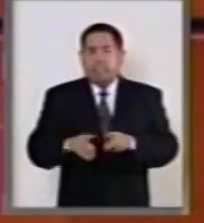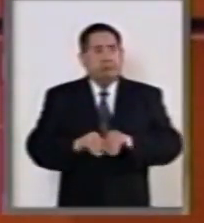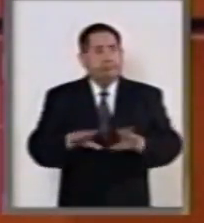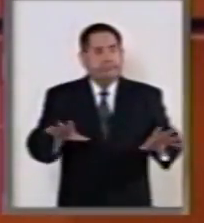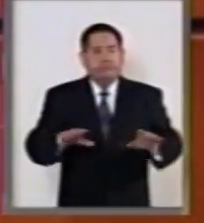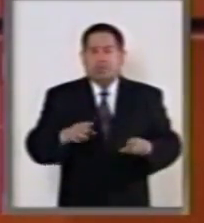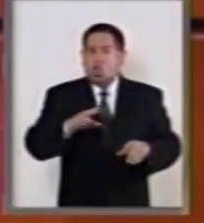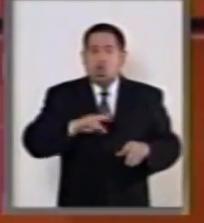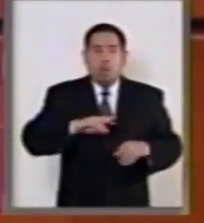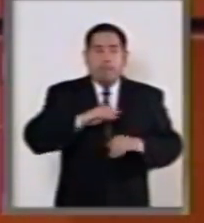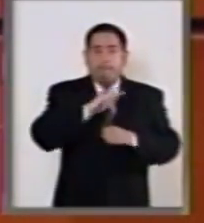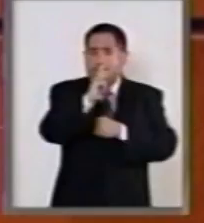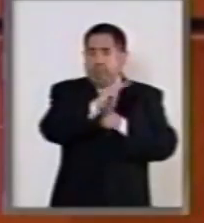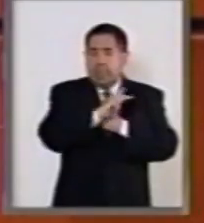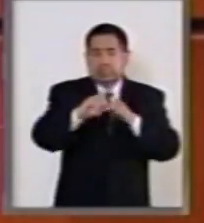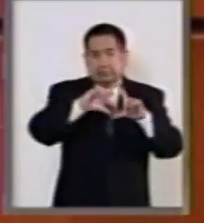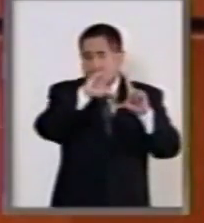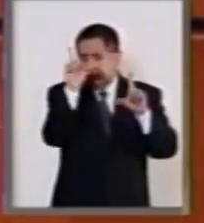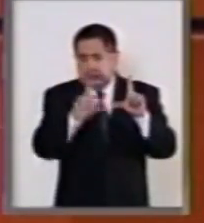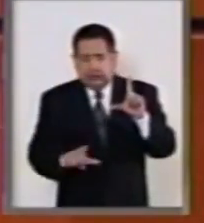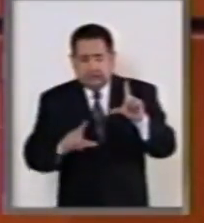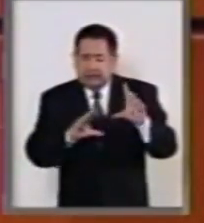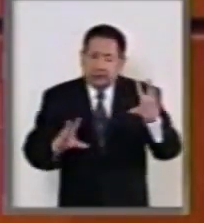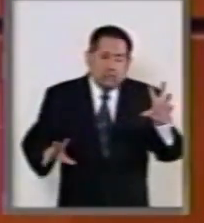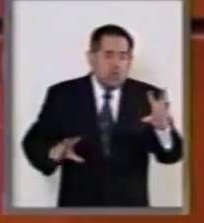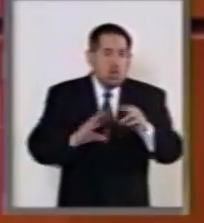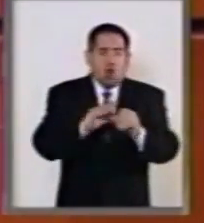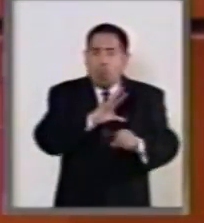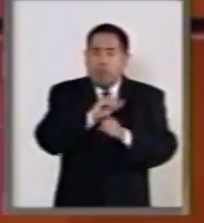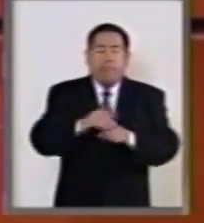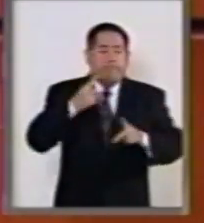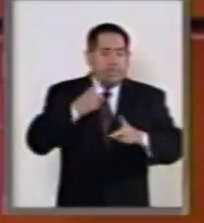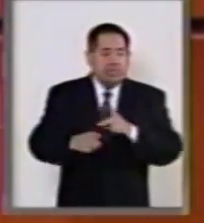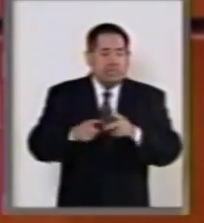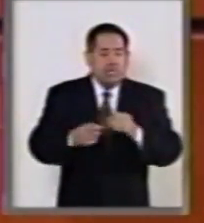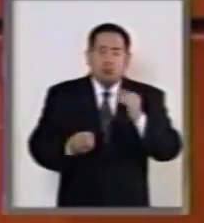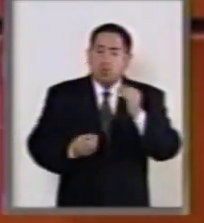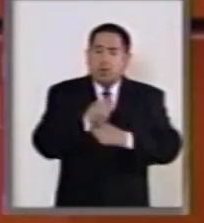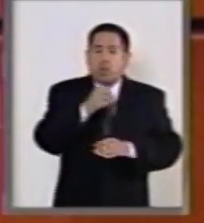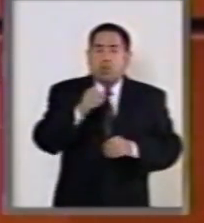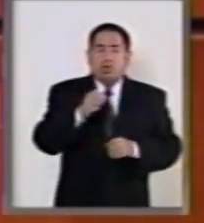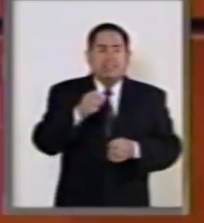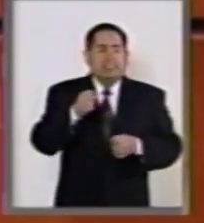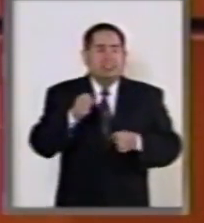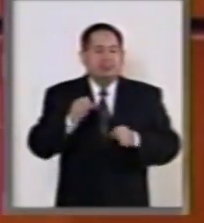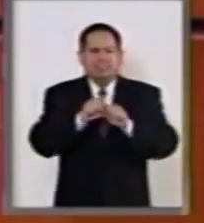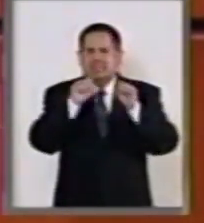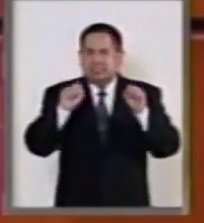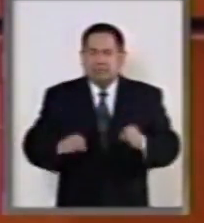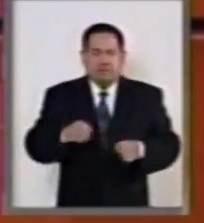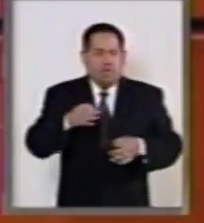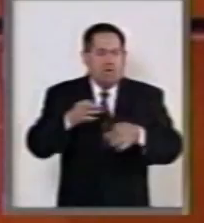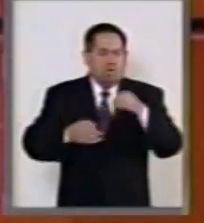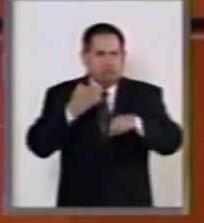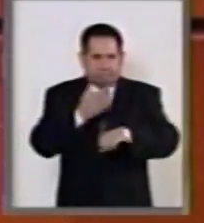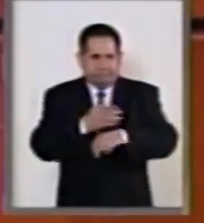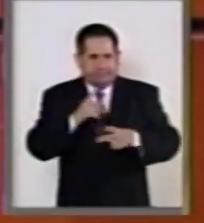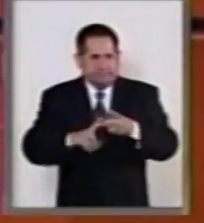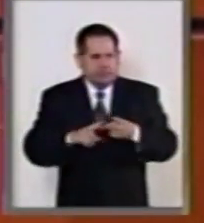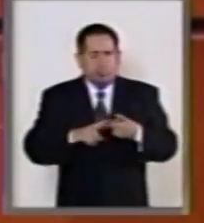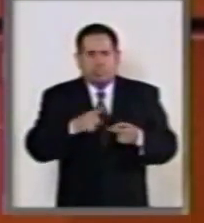en todo el país el nuevo sistema de justicia penal de carácter acusatorio y adversarial.